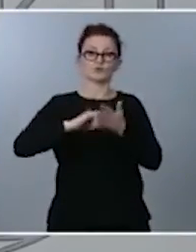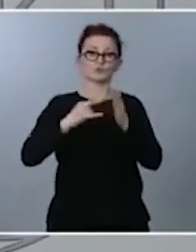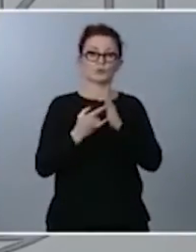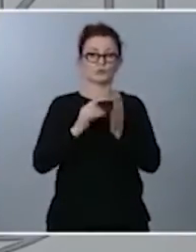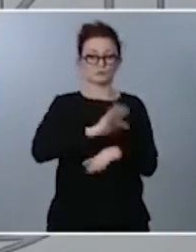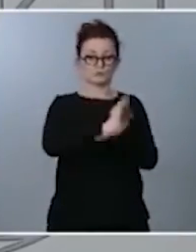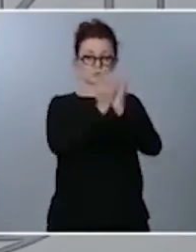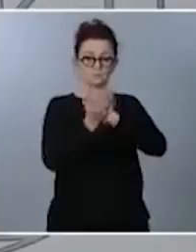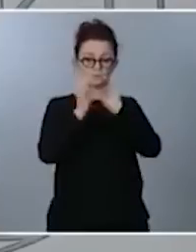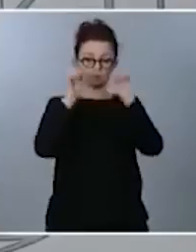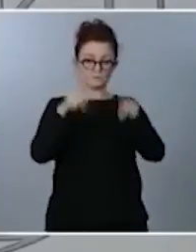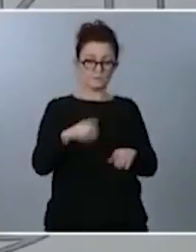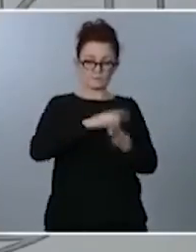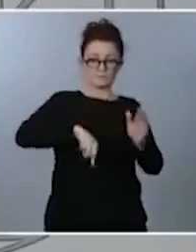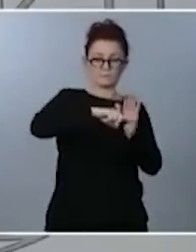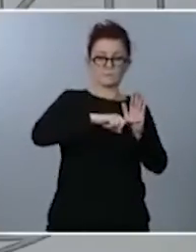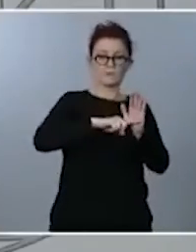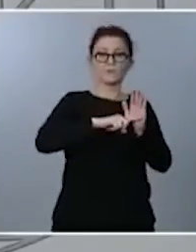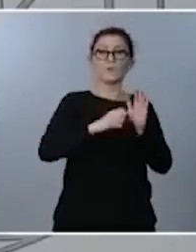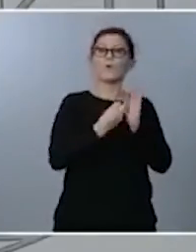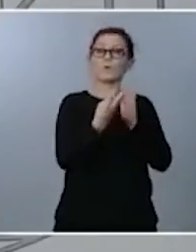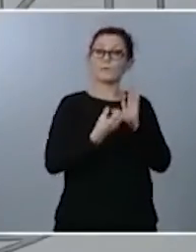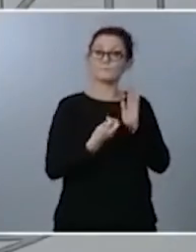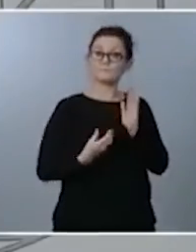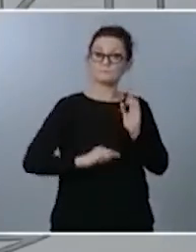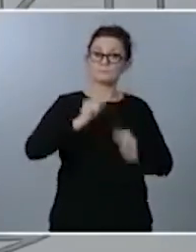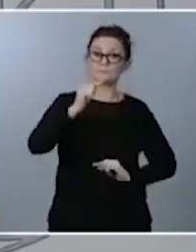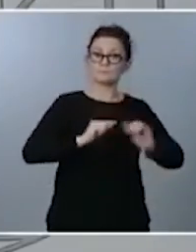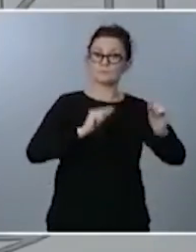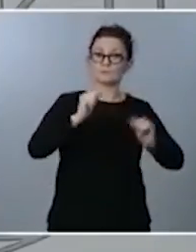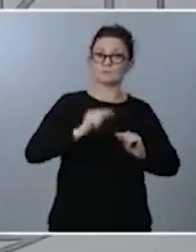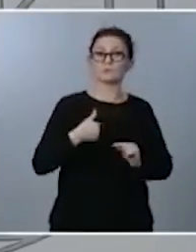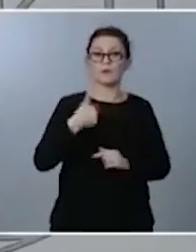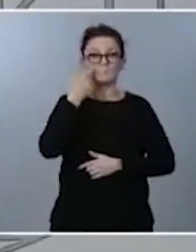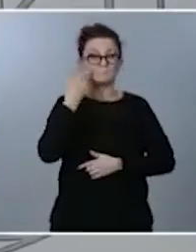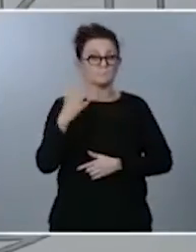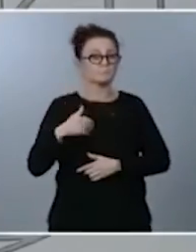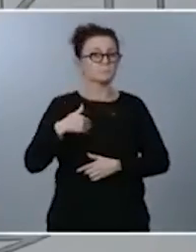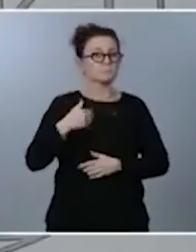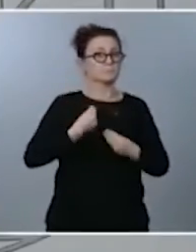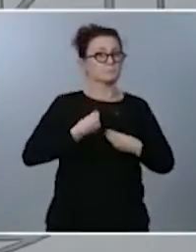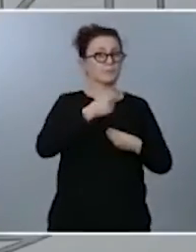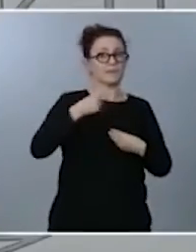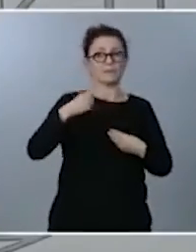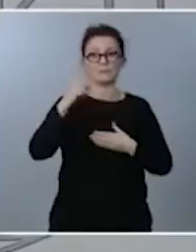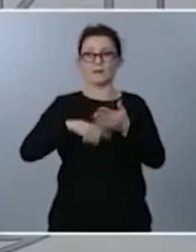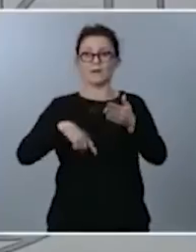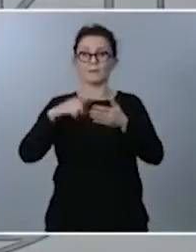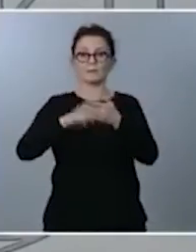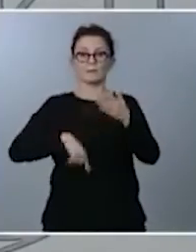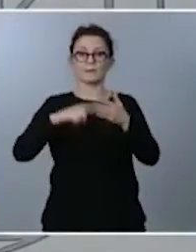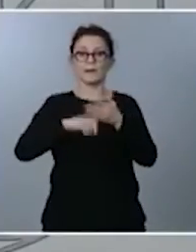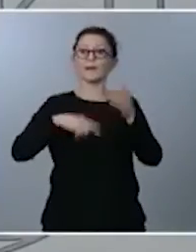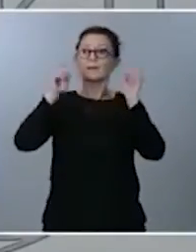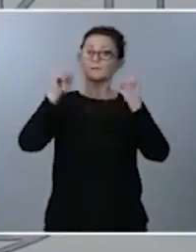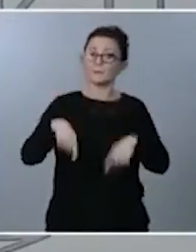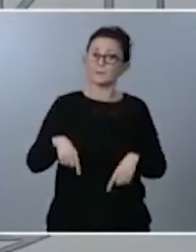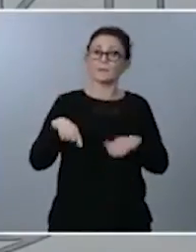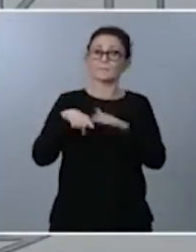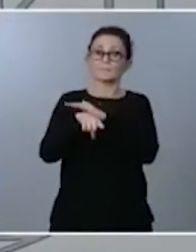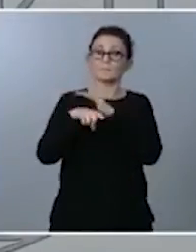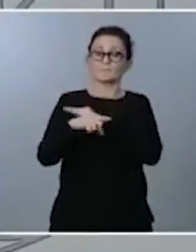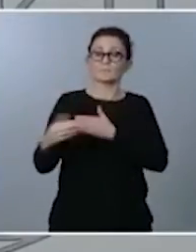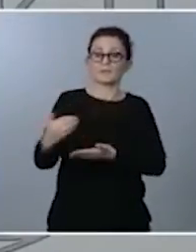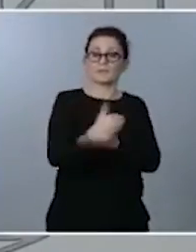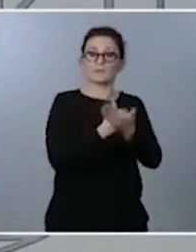reflejo en las cuentas que teníamos, han visto ustedes vivienda o alquiler, la parte correspondiente a la tramitación del ingreso mínimo vital,